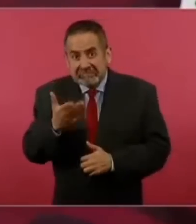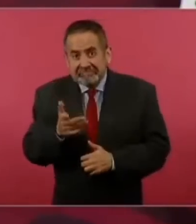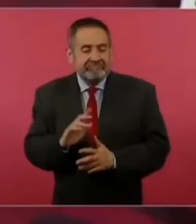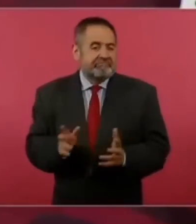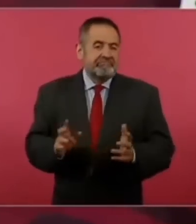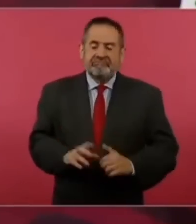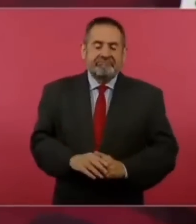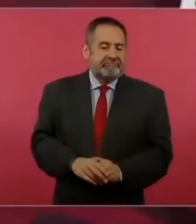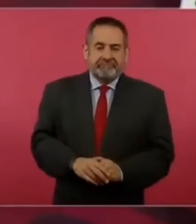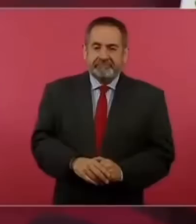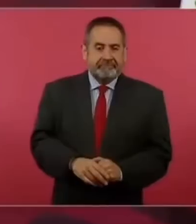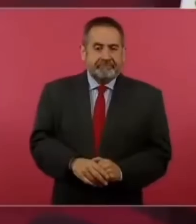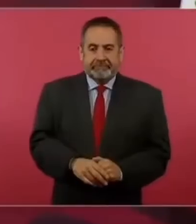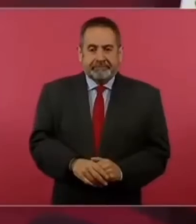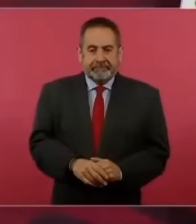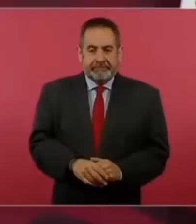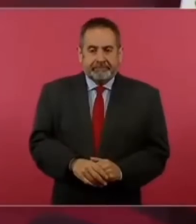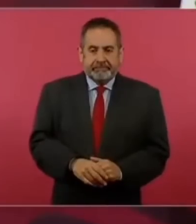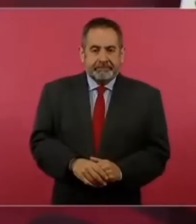para